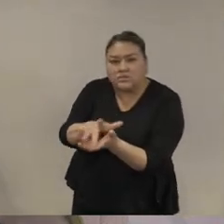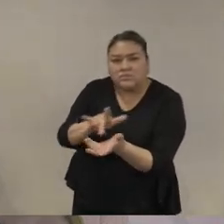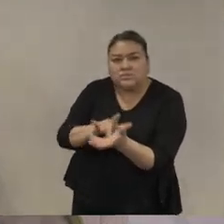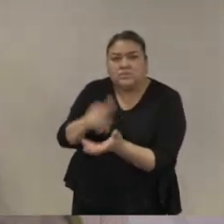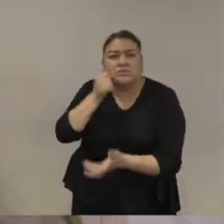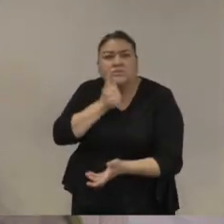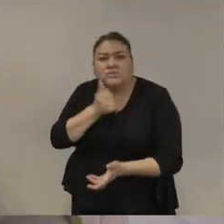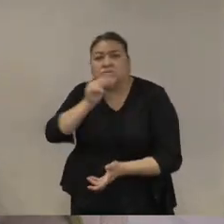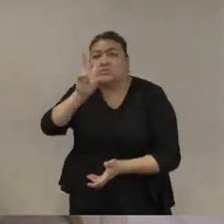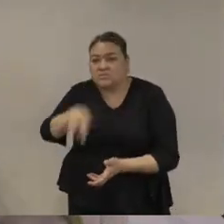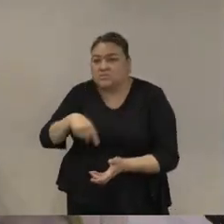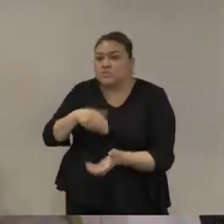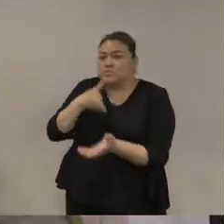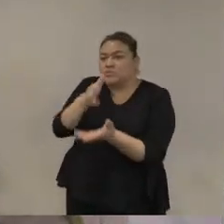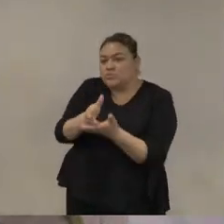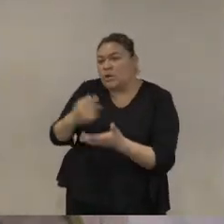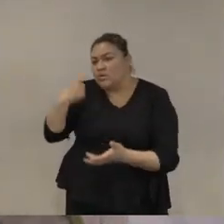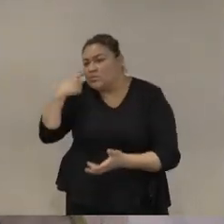certificación